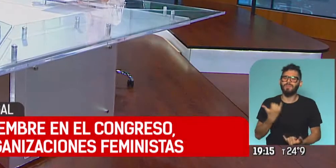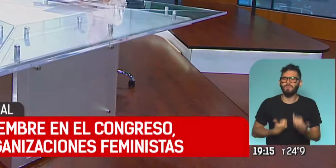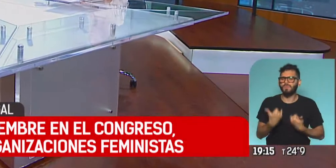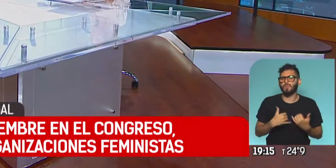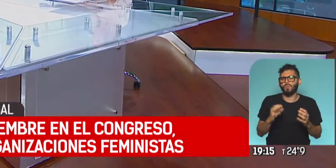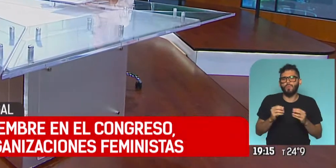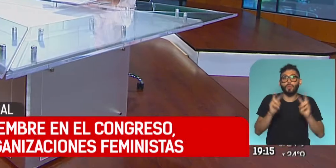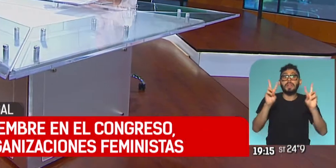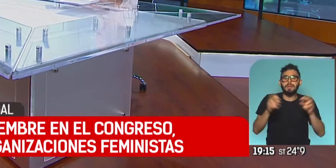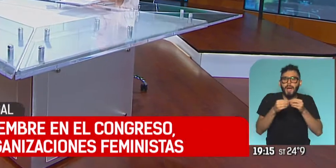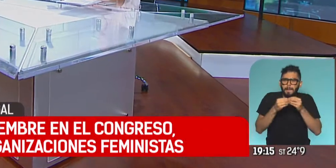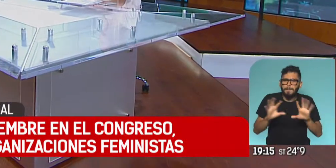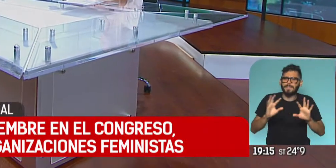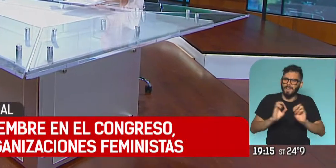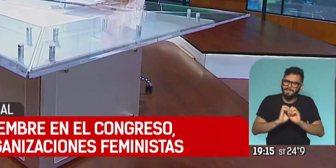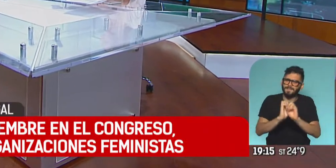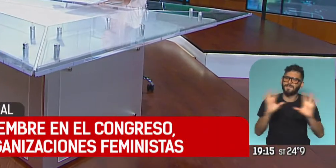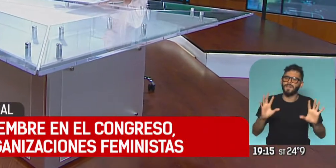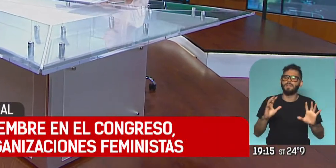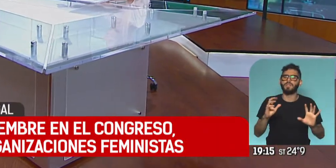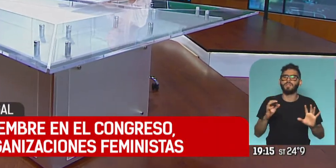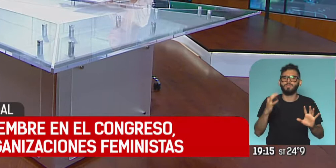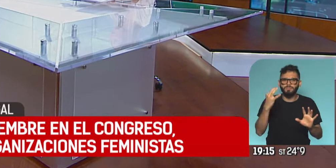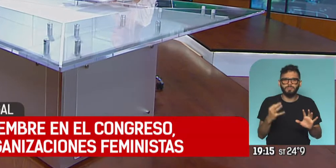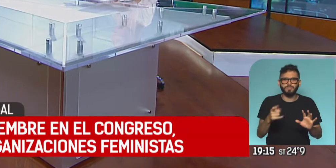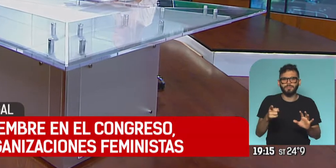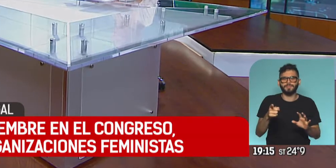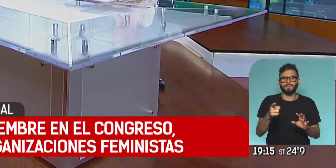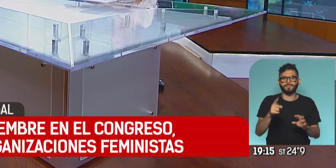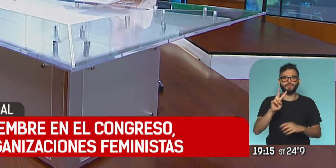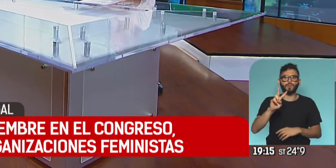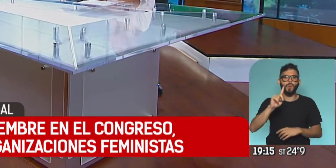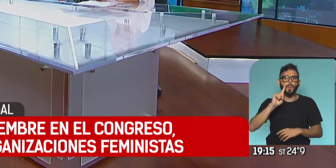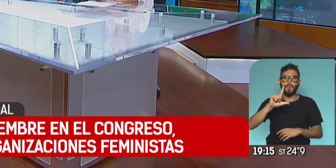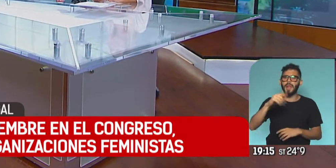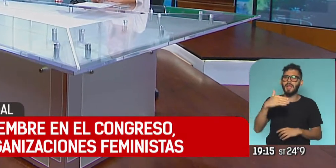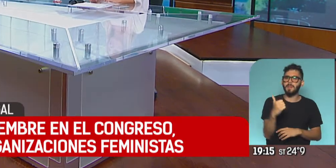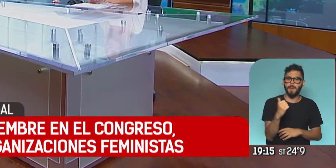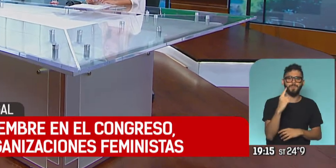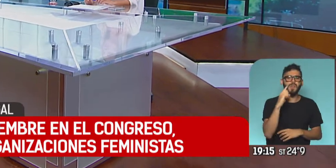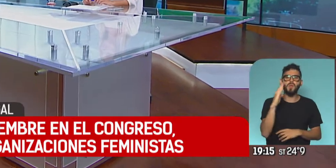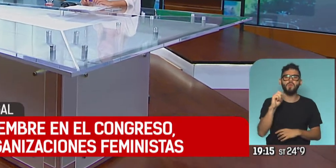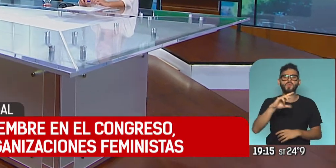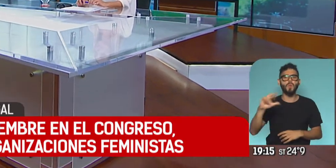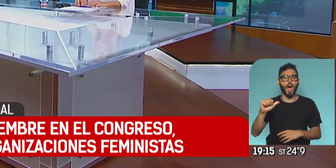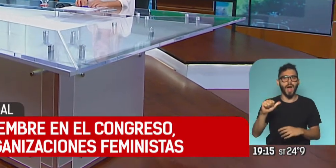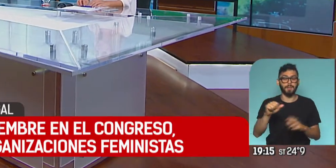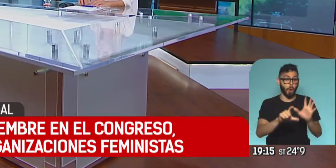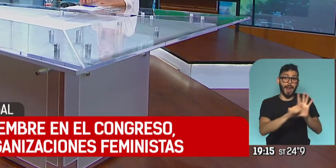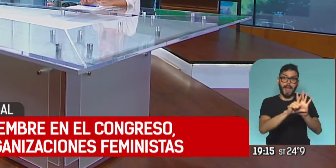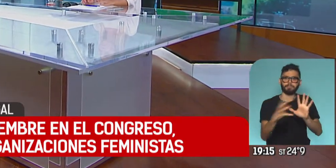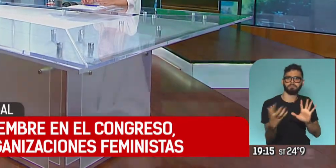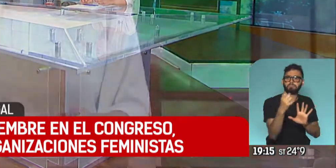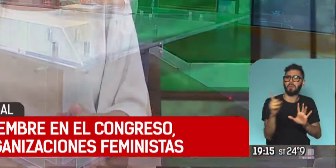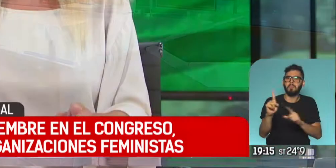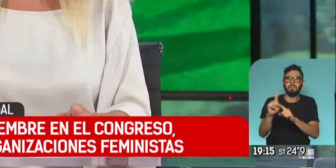introducir en lo que vamos a repasar nuevamente, el valor que ha tenido Vilma Ibarra en esta ley. Sí, bueno, Vilma Ibarra, una de